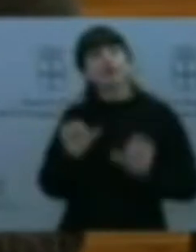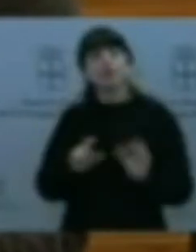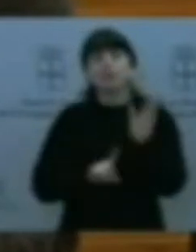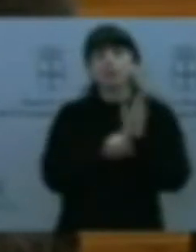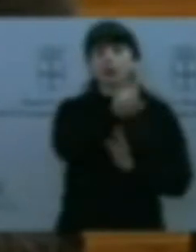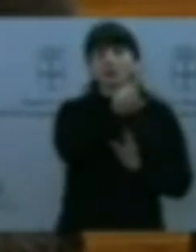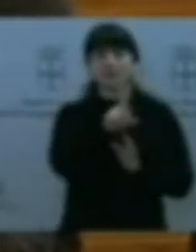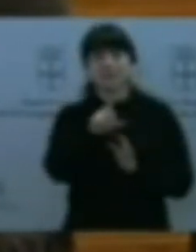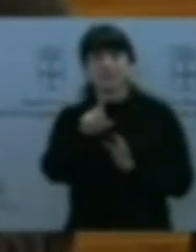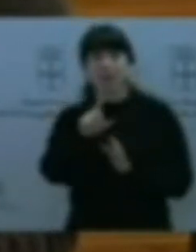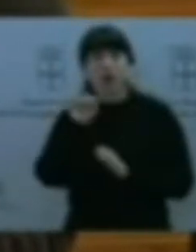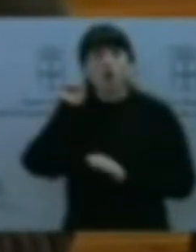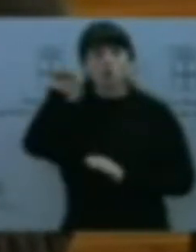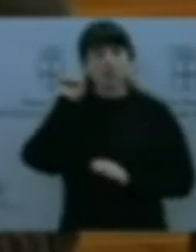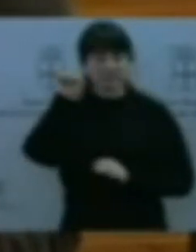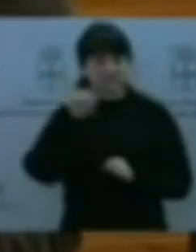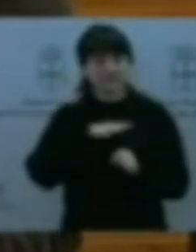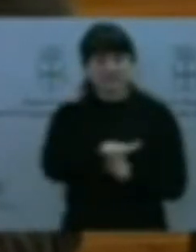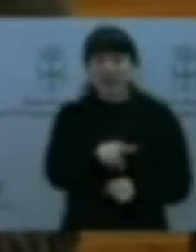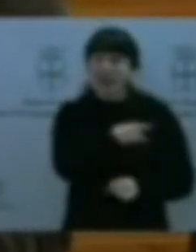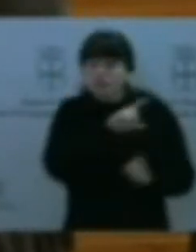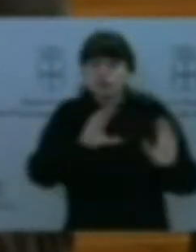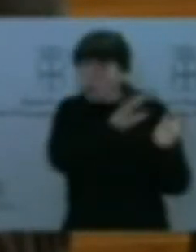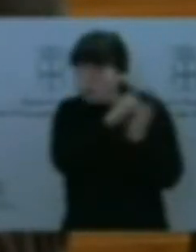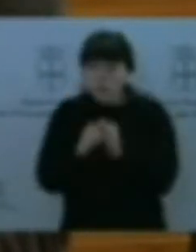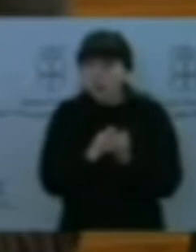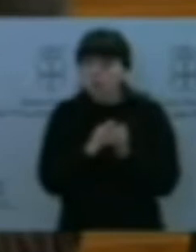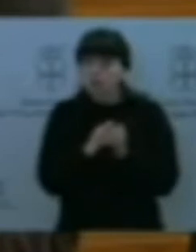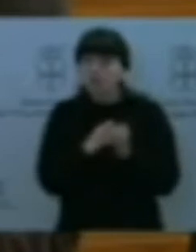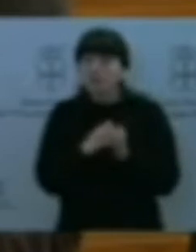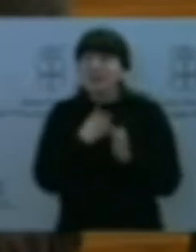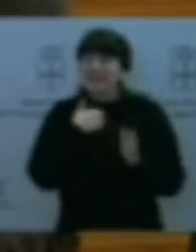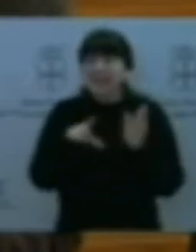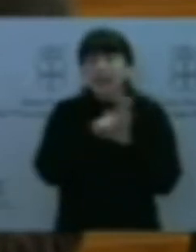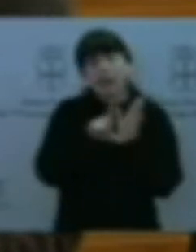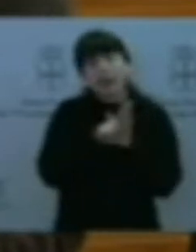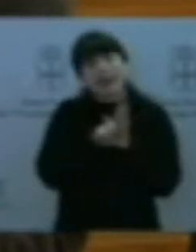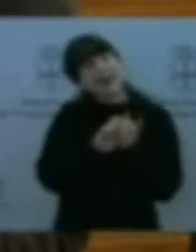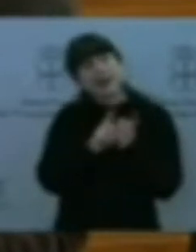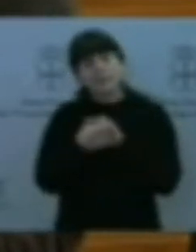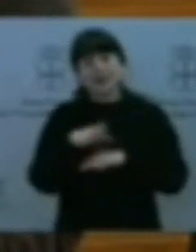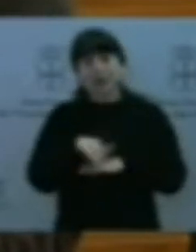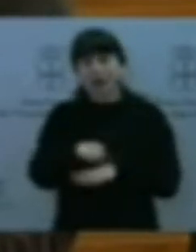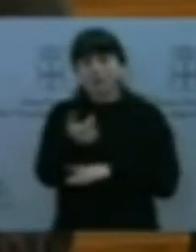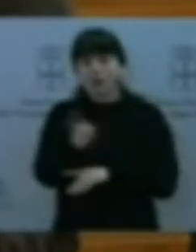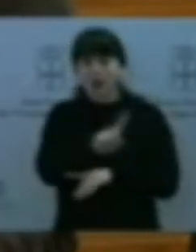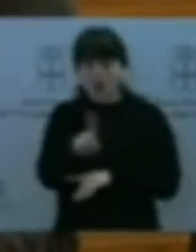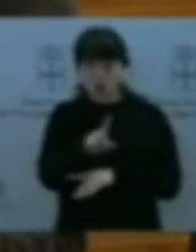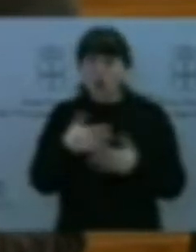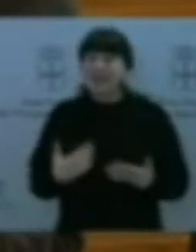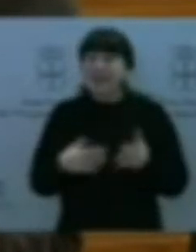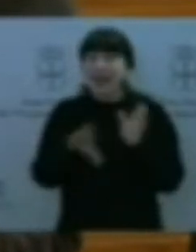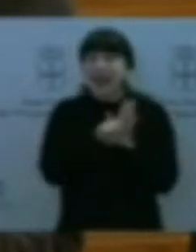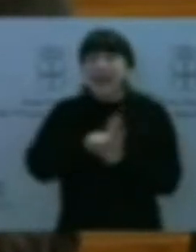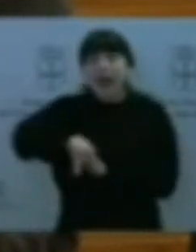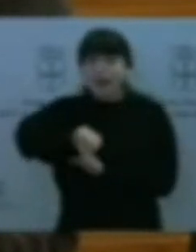parlamentarios están intentando dilatar esa ley para que no sea aprobada en esta legislatura. Y la aprobación de esa ley para conseguir la gratuidad de los libros